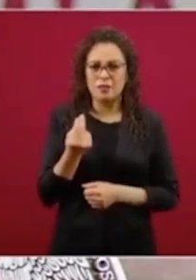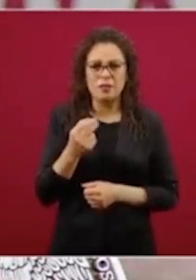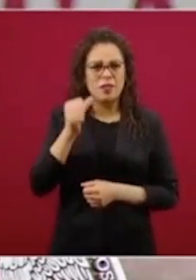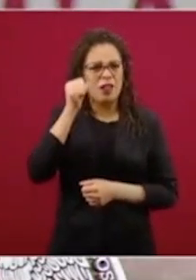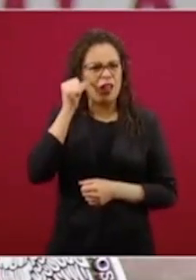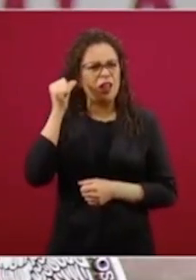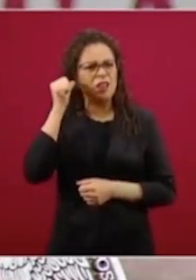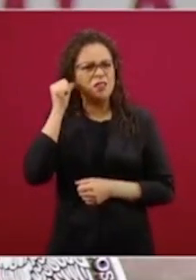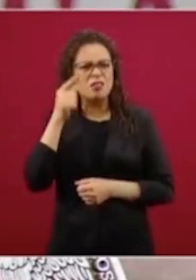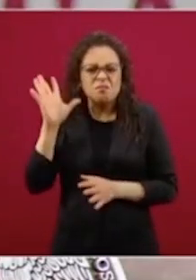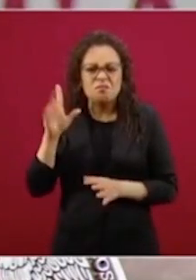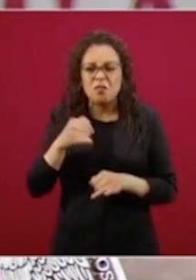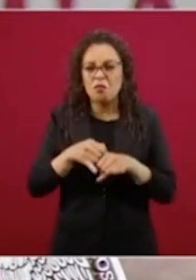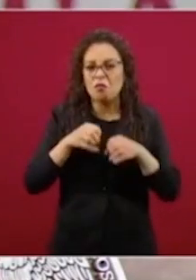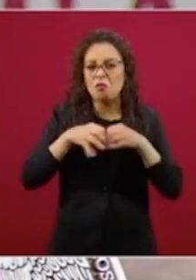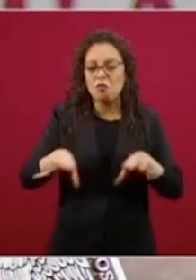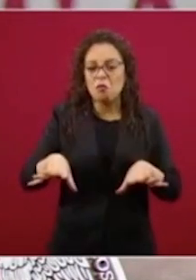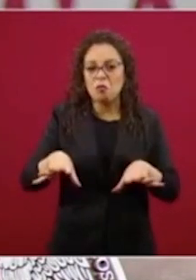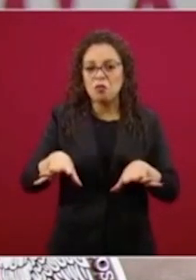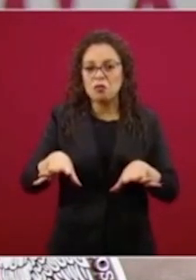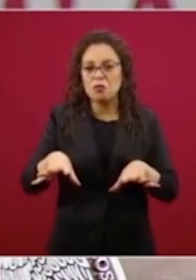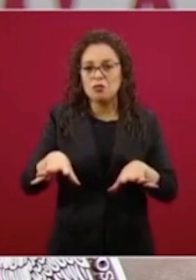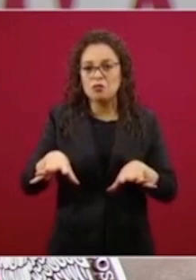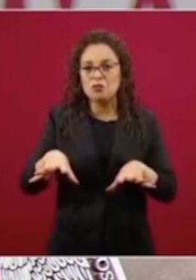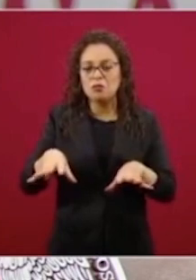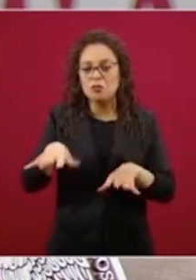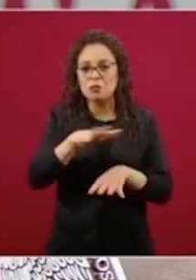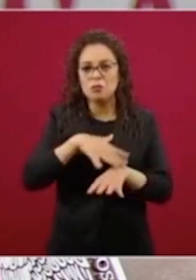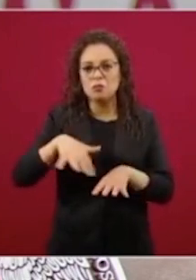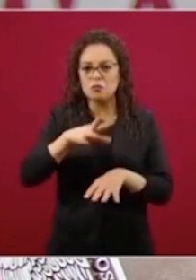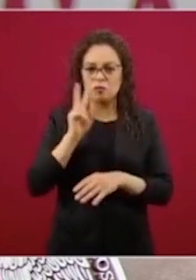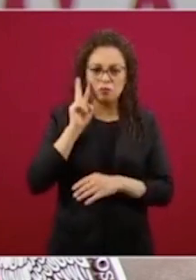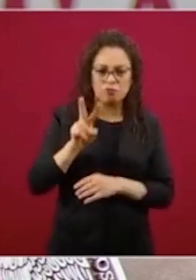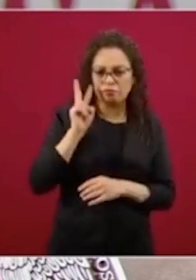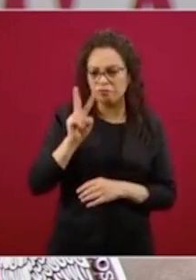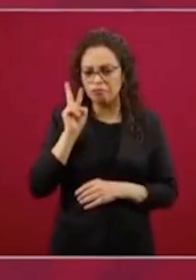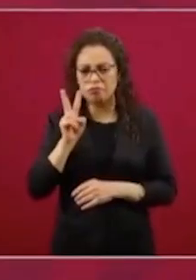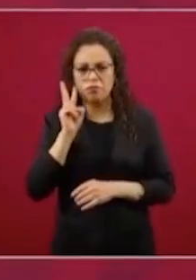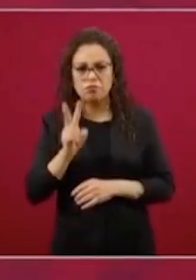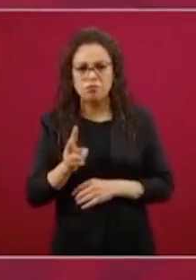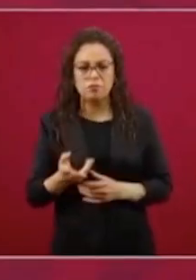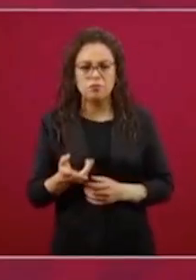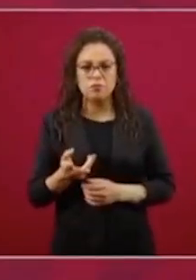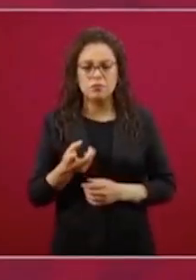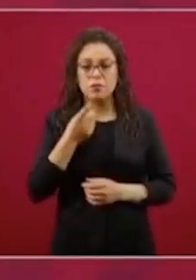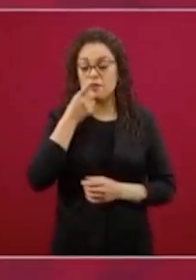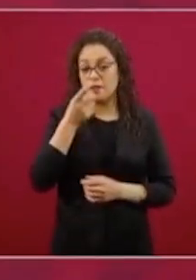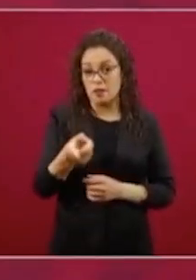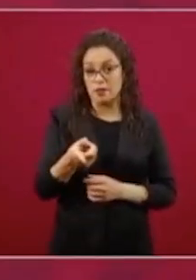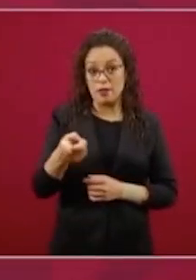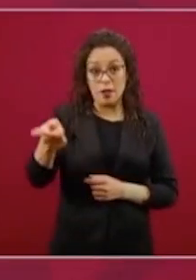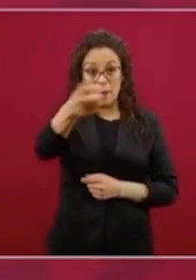ayer o antier para pedir que la gente